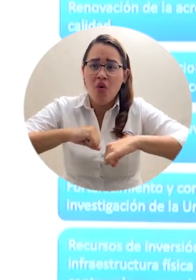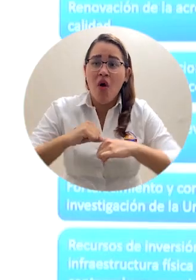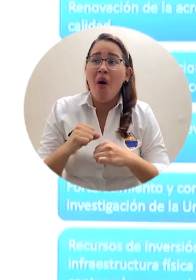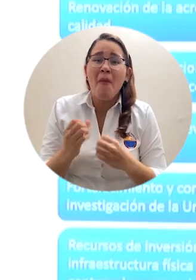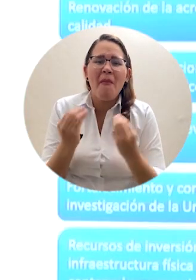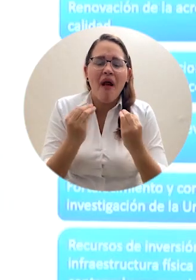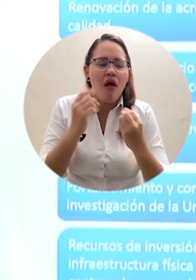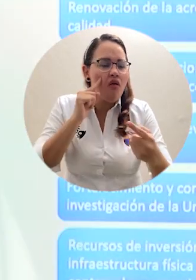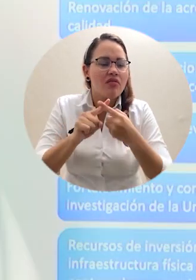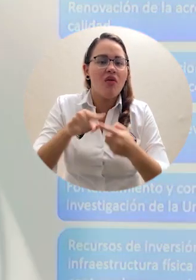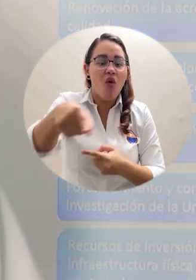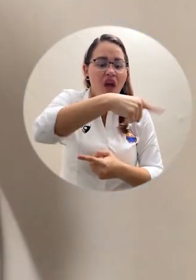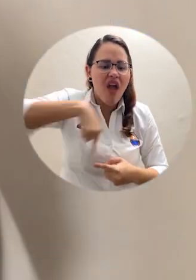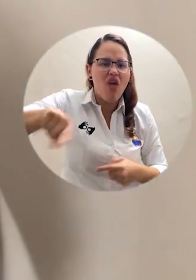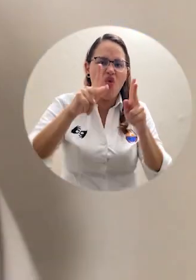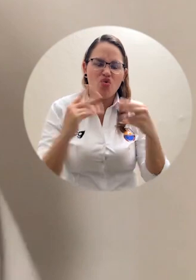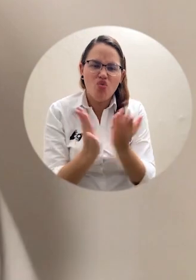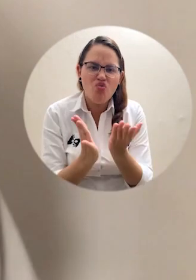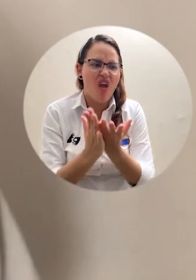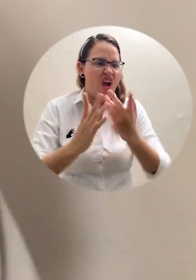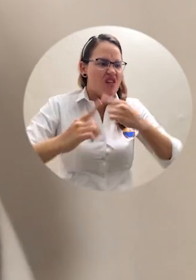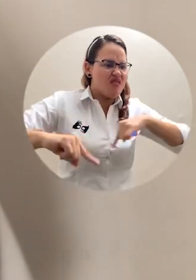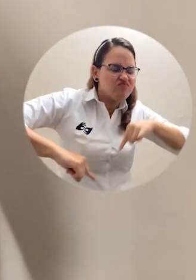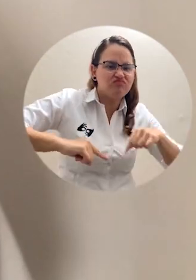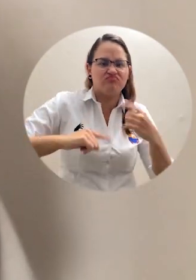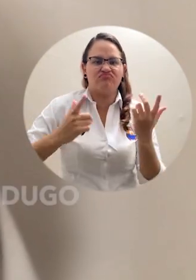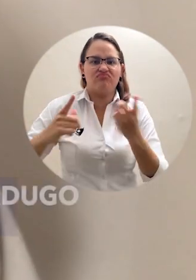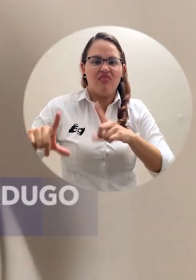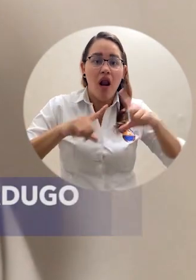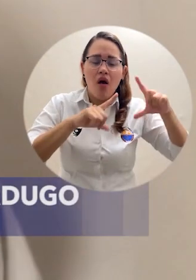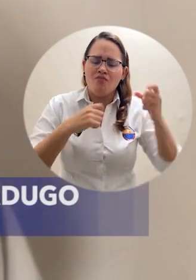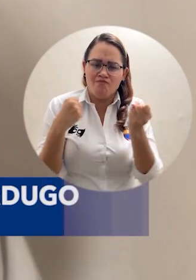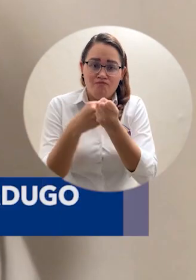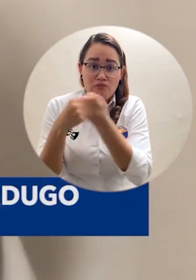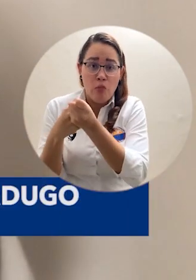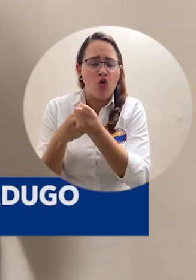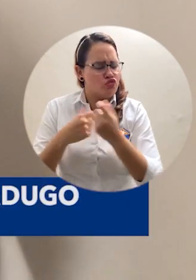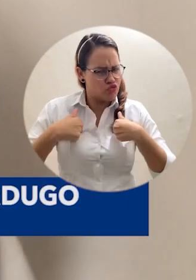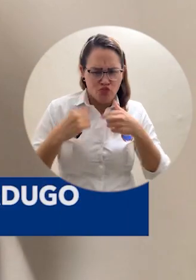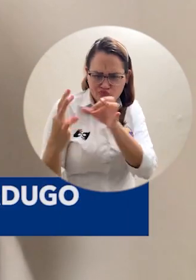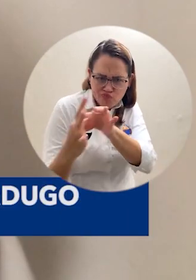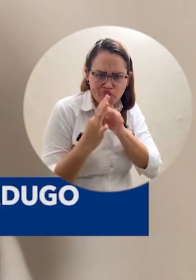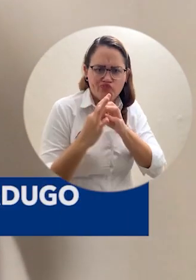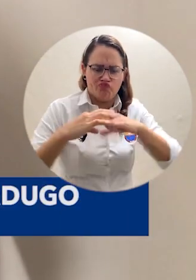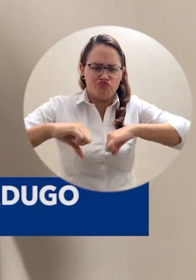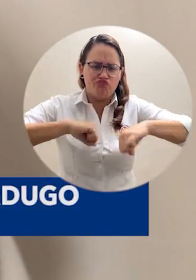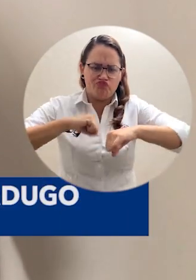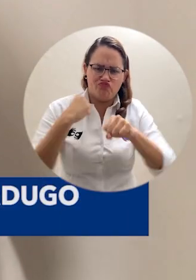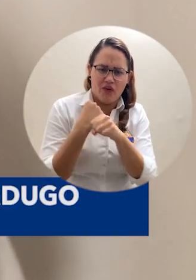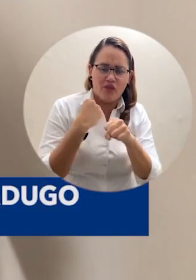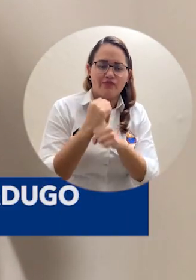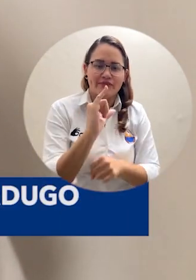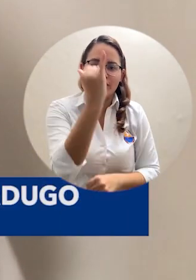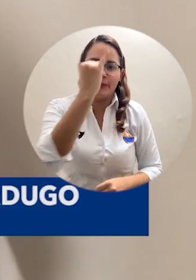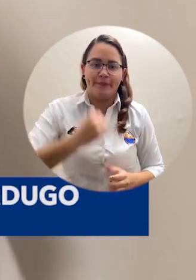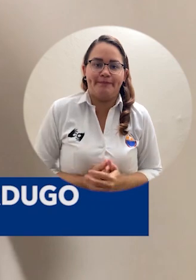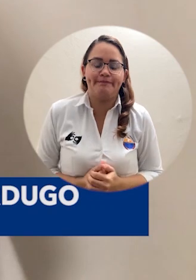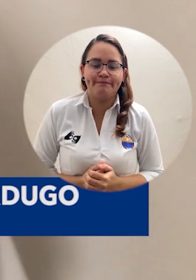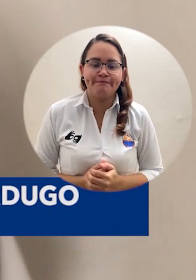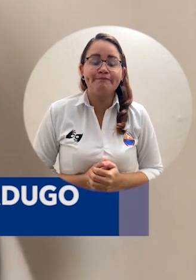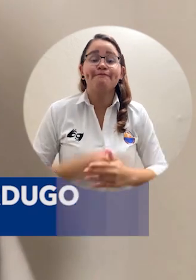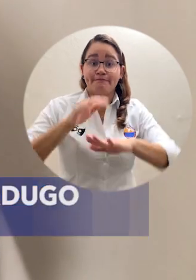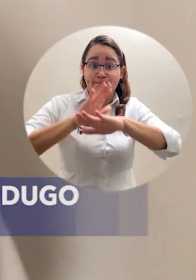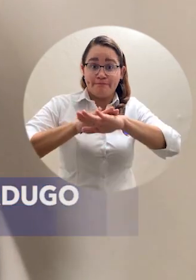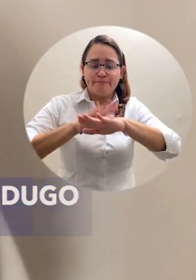lo voy a hacer. Se estudiaron básicamente dos alternativas. Una, el informe de la comisión que había